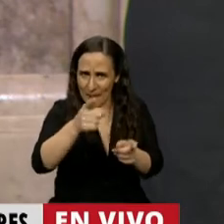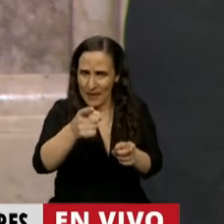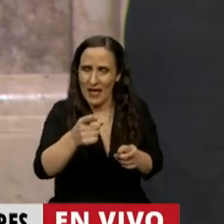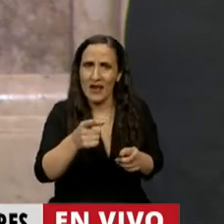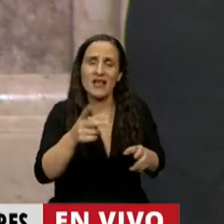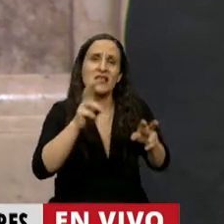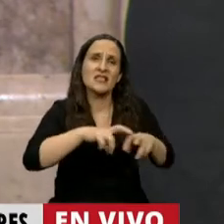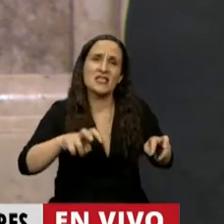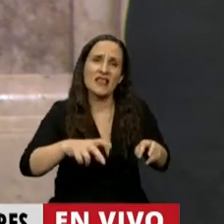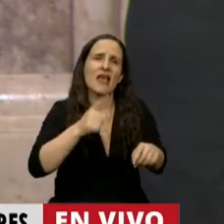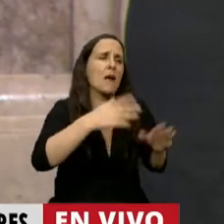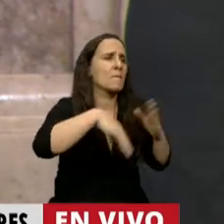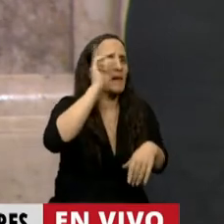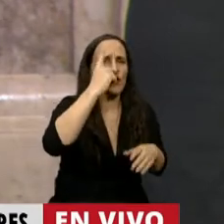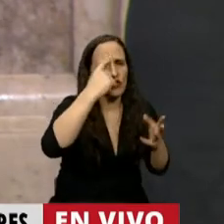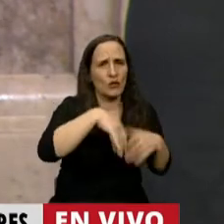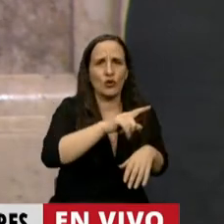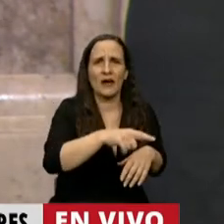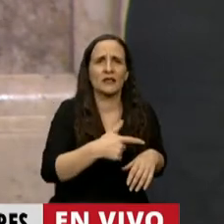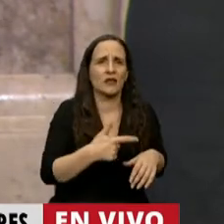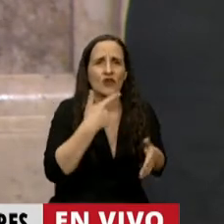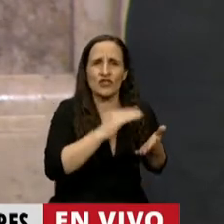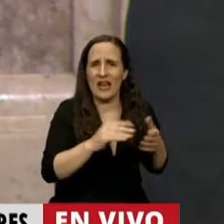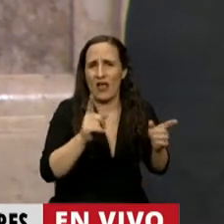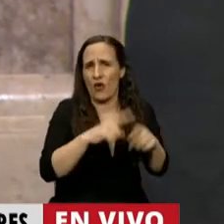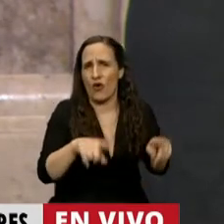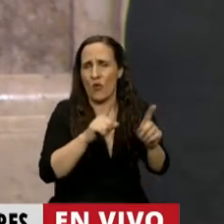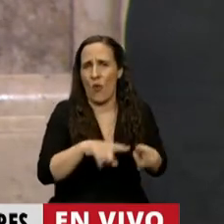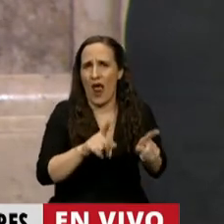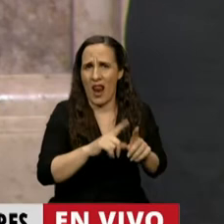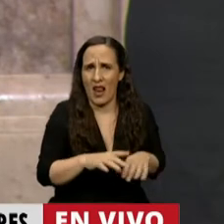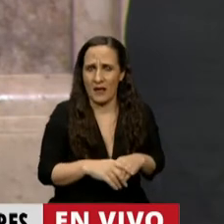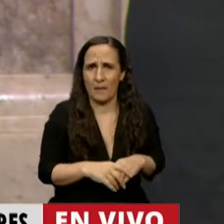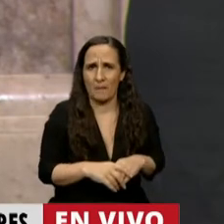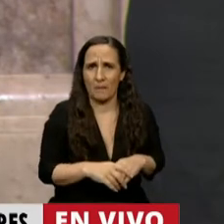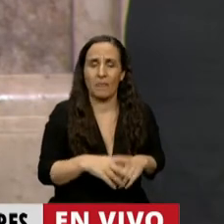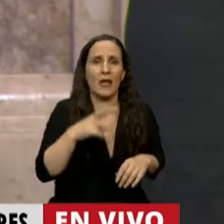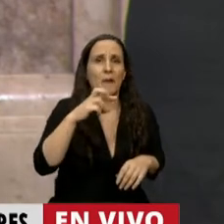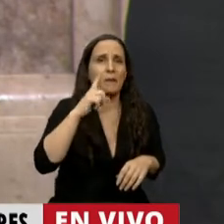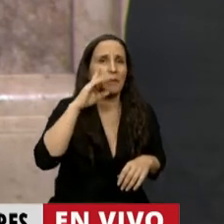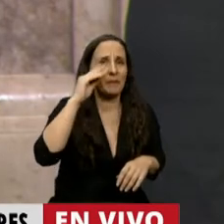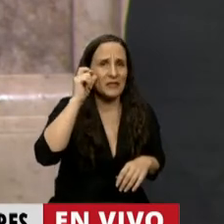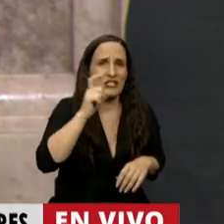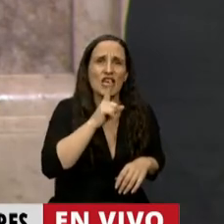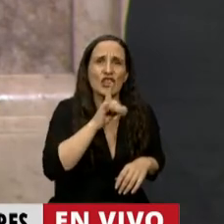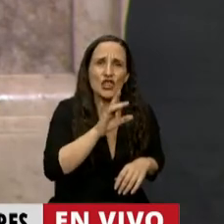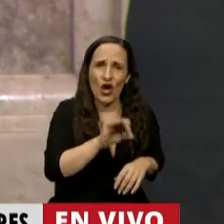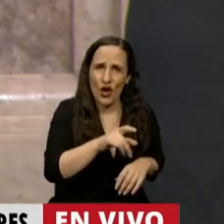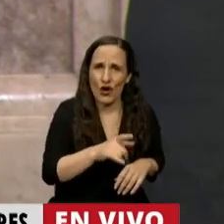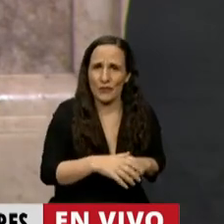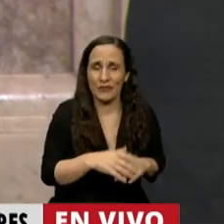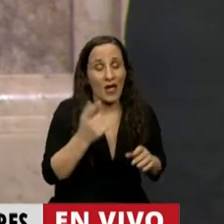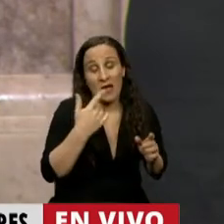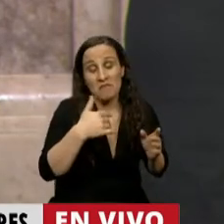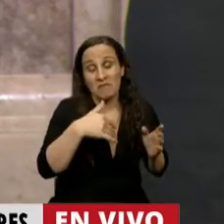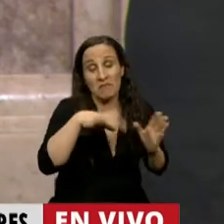Se sentaban, mayoría automática en el Senado pasaba lo mismo. Cuando estaba Pichetto pasaba lo mismo. ¿No? Mayoría